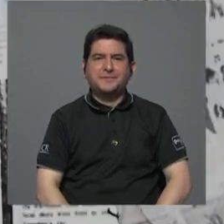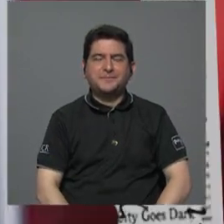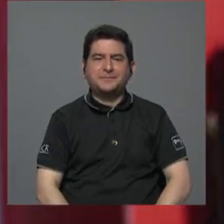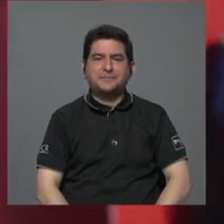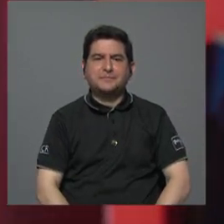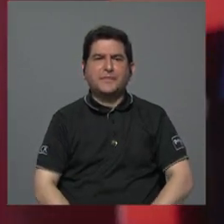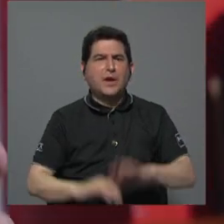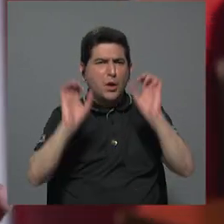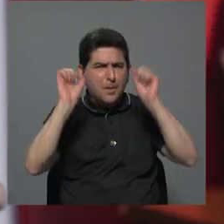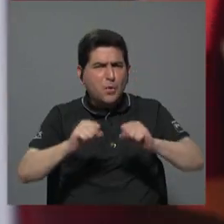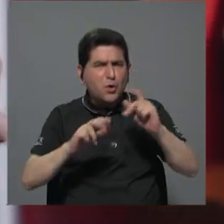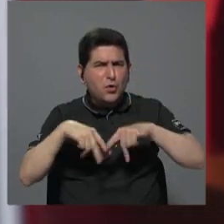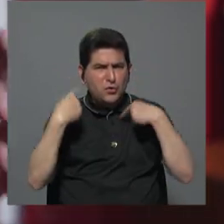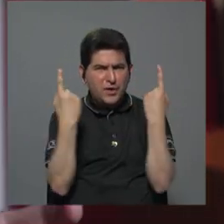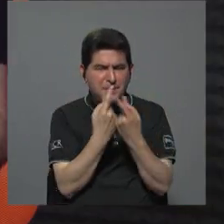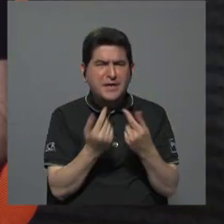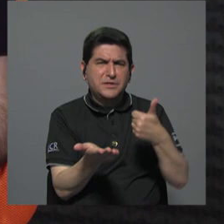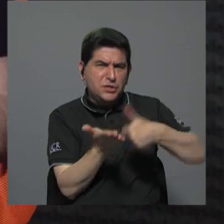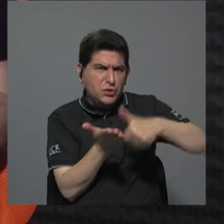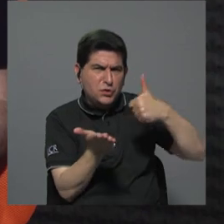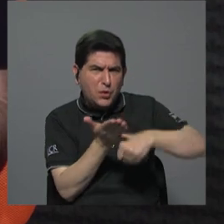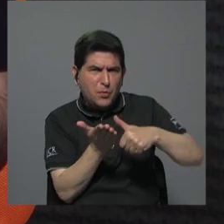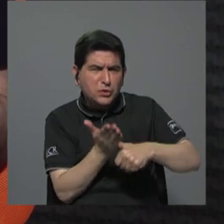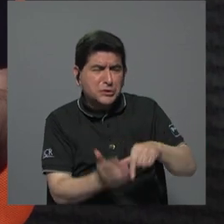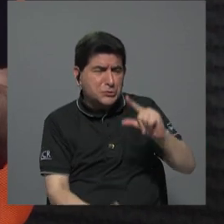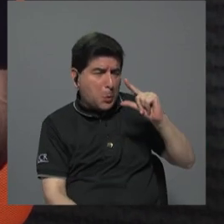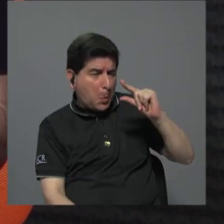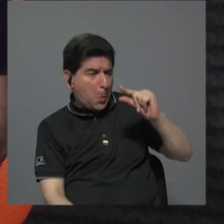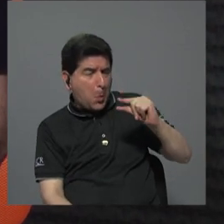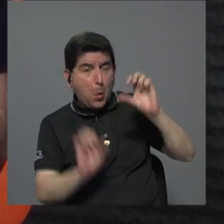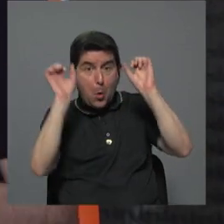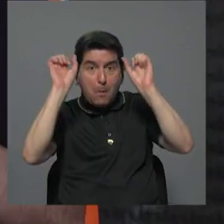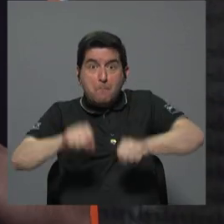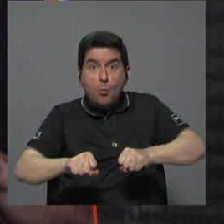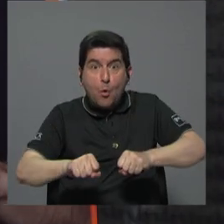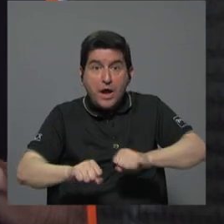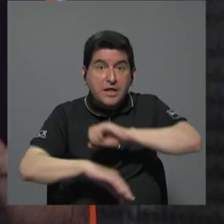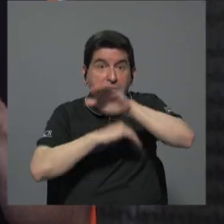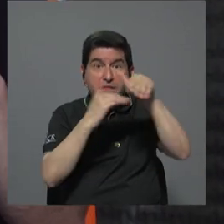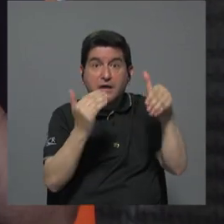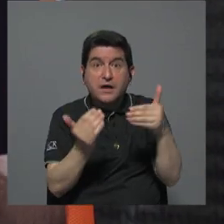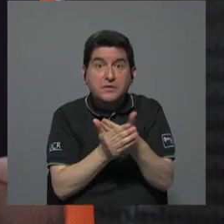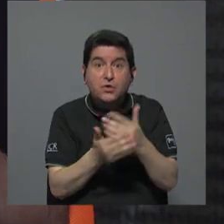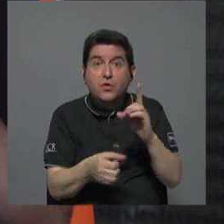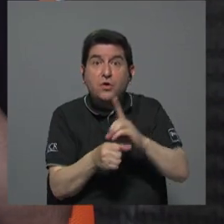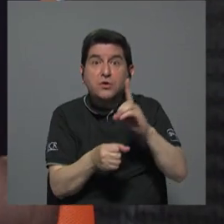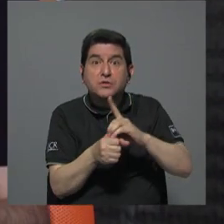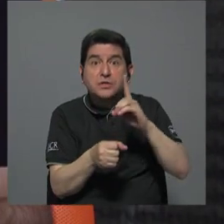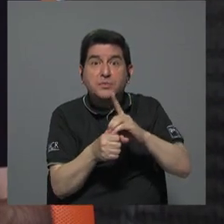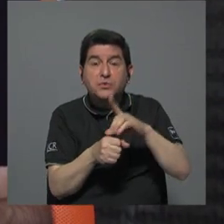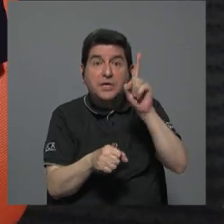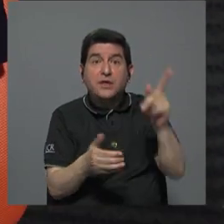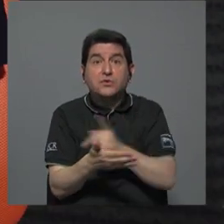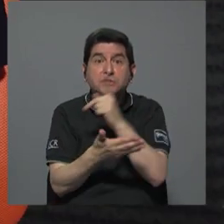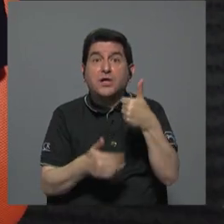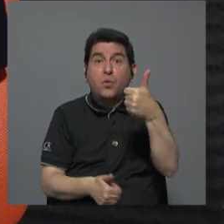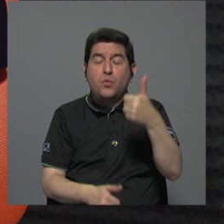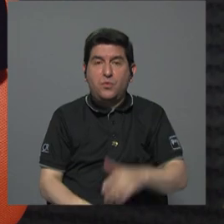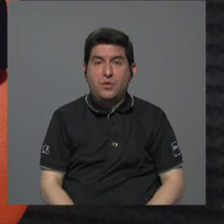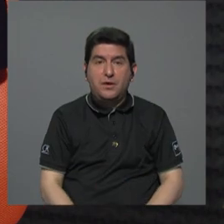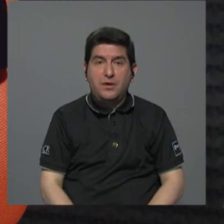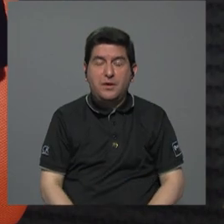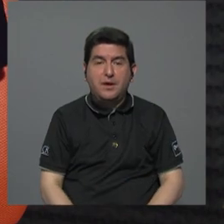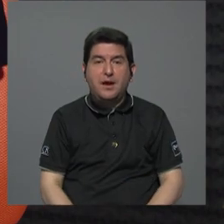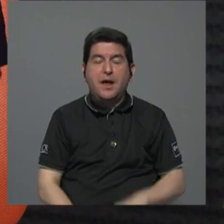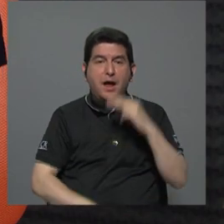¿sería posible que un partido con una votación escuálida se pueda llevar todas las diputaciones en una provincia? el medio El